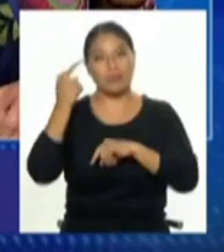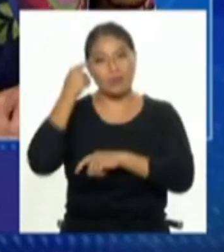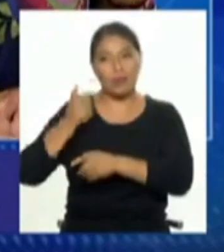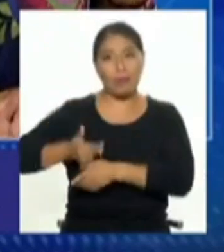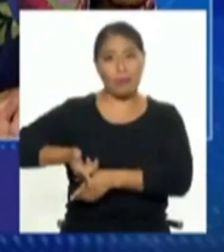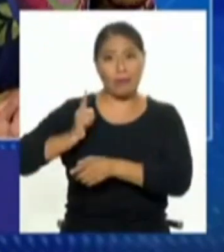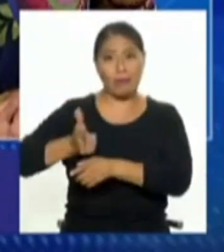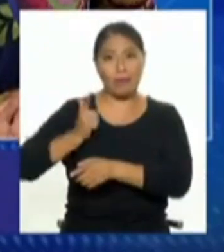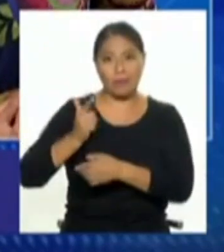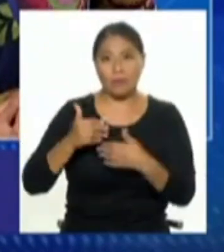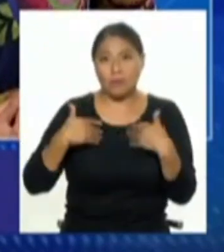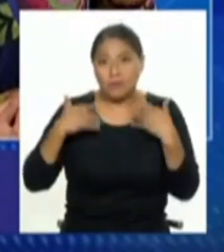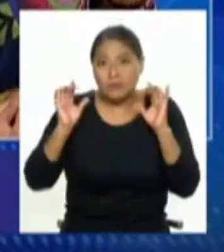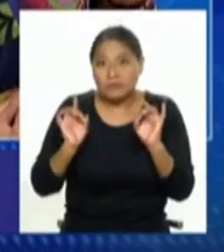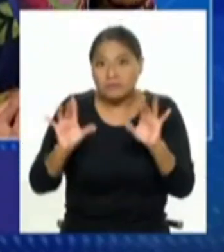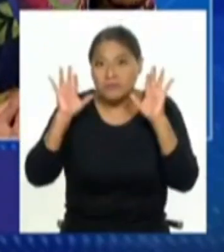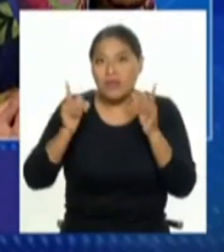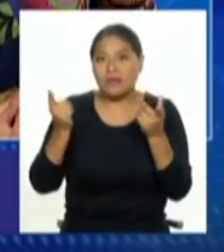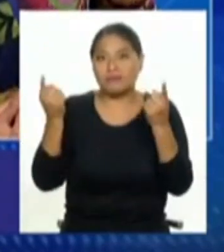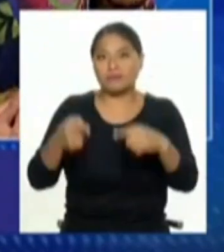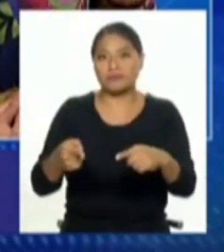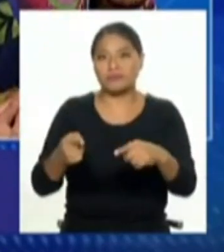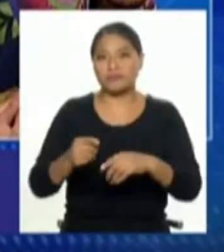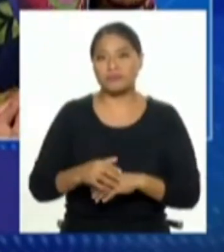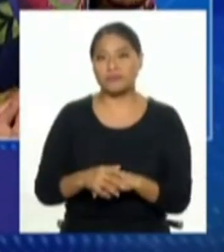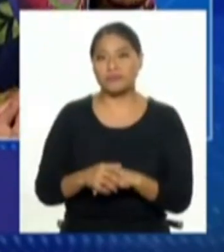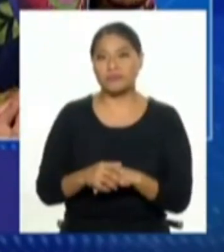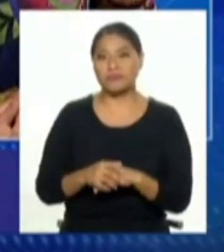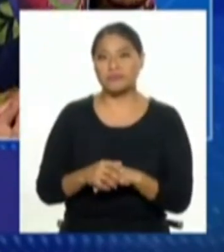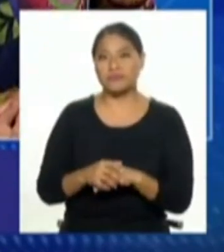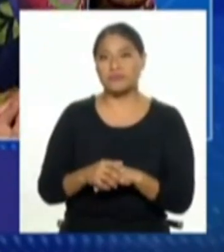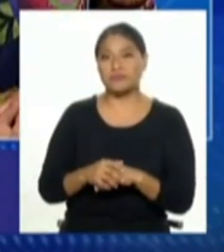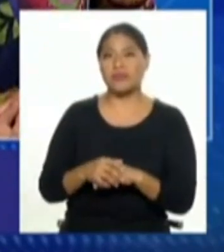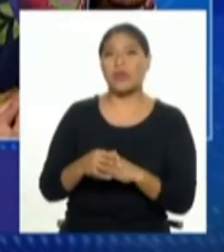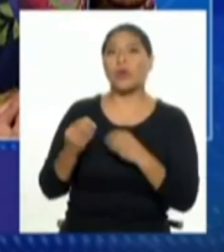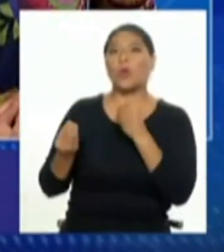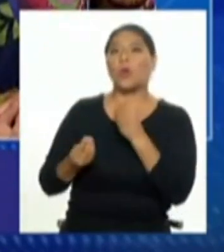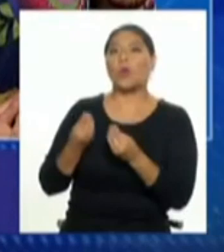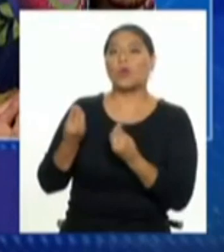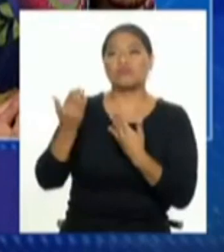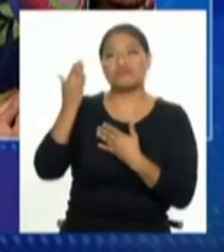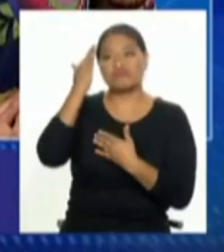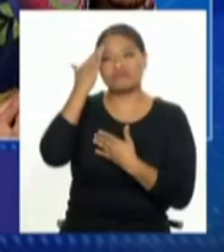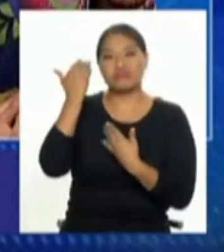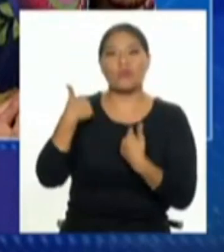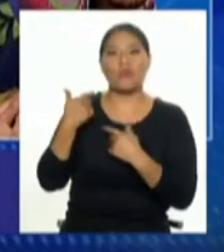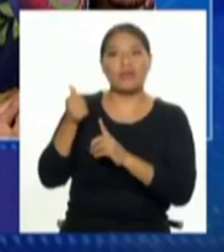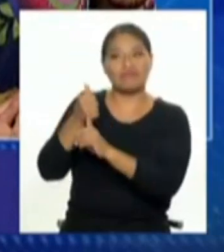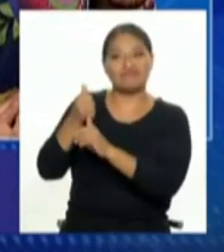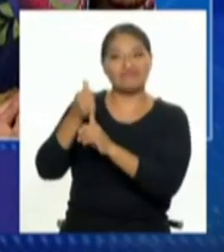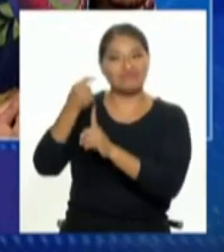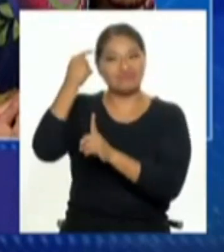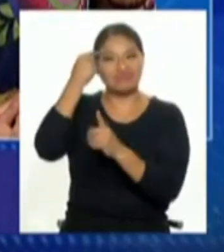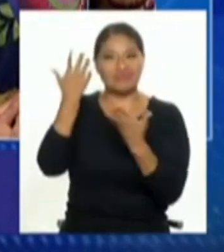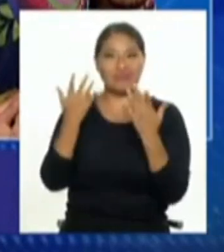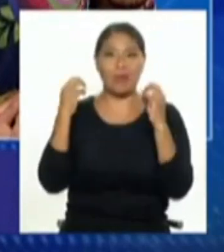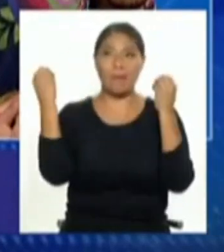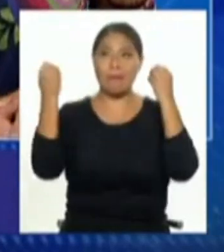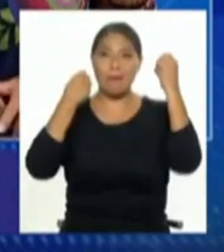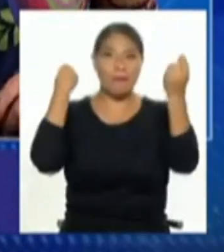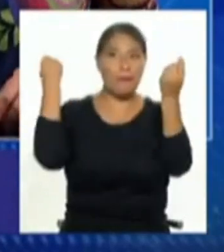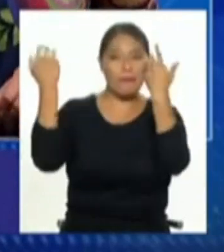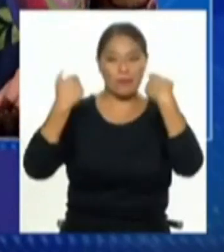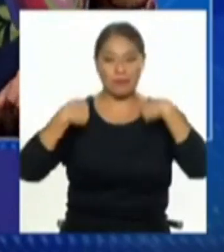situaciones no deseadas. Además, la pregunta es, ¿qué podría solucionar un agente de seguridad en una discoteca con un arma, no? Claro,